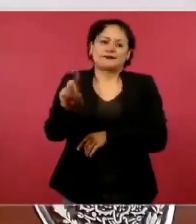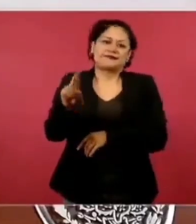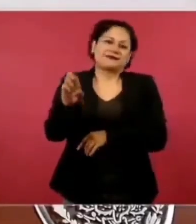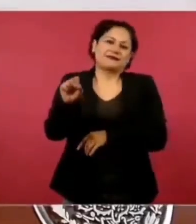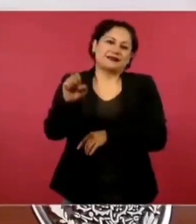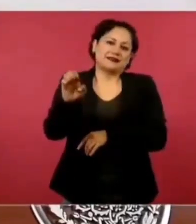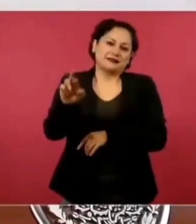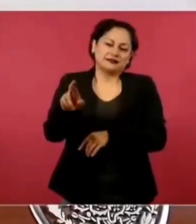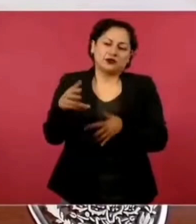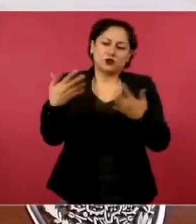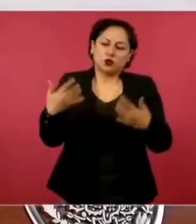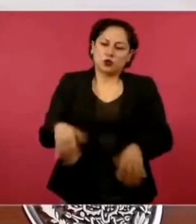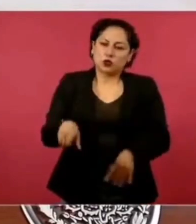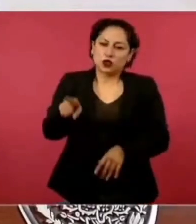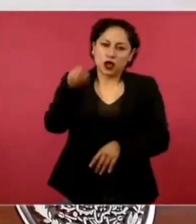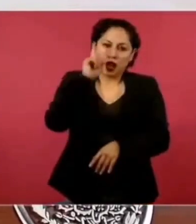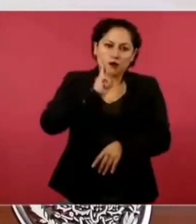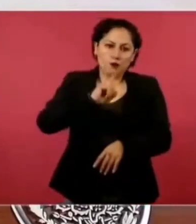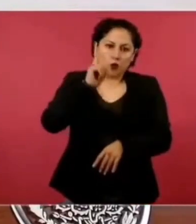Politóloga. Politóloga.